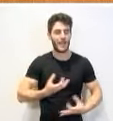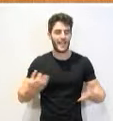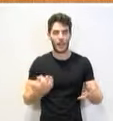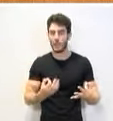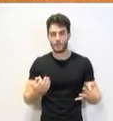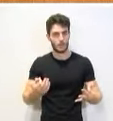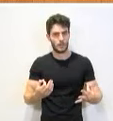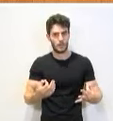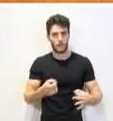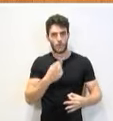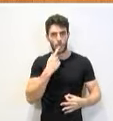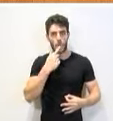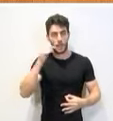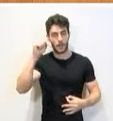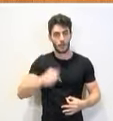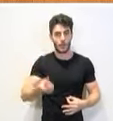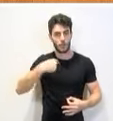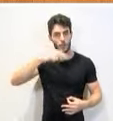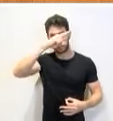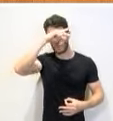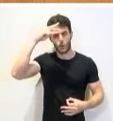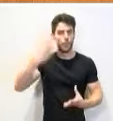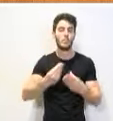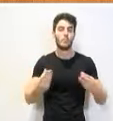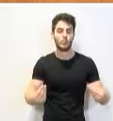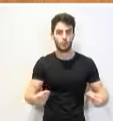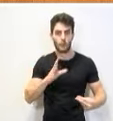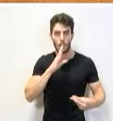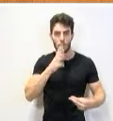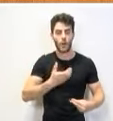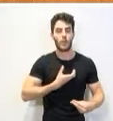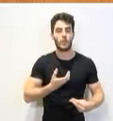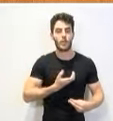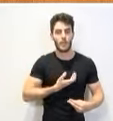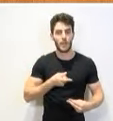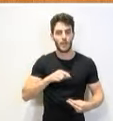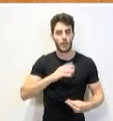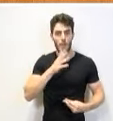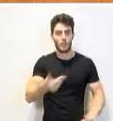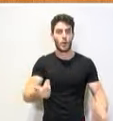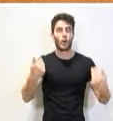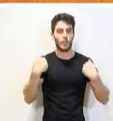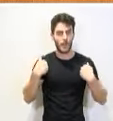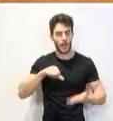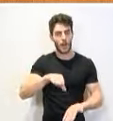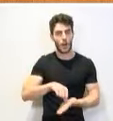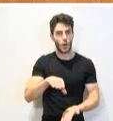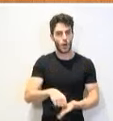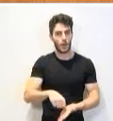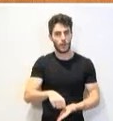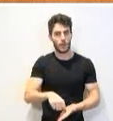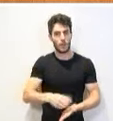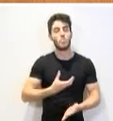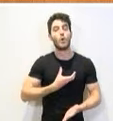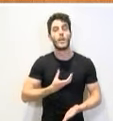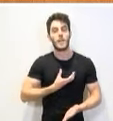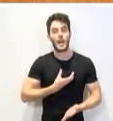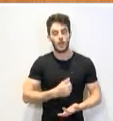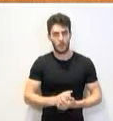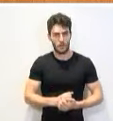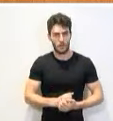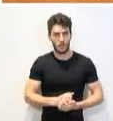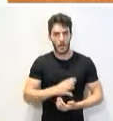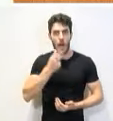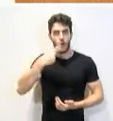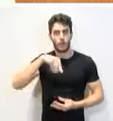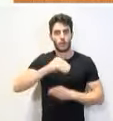que ustedes se preocupaban mucho por los ayuntamientos y por la competencia local y municipal. Pues bien, ahora ustedes